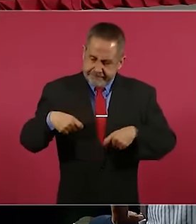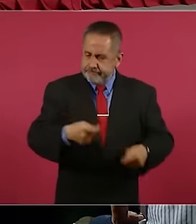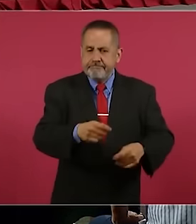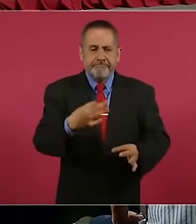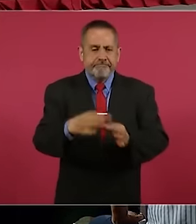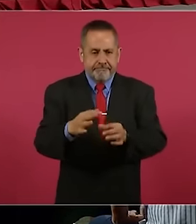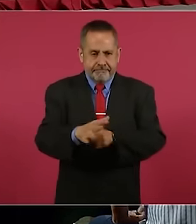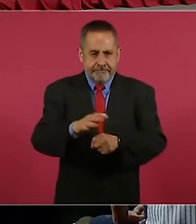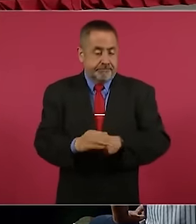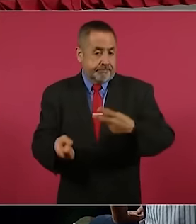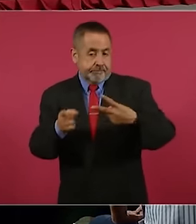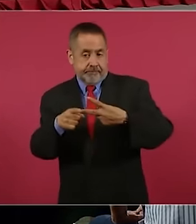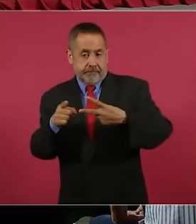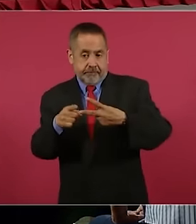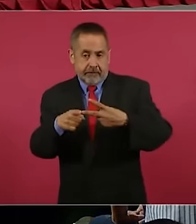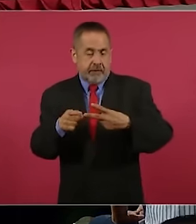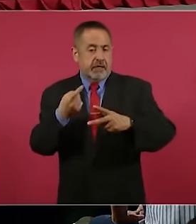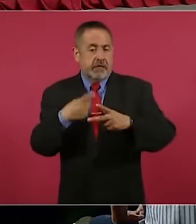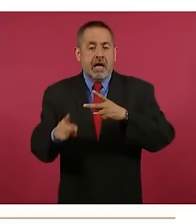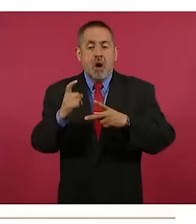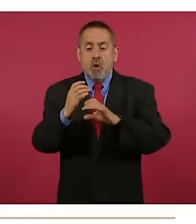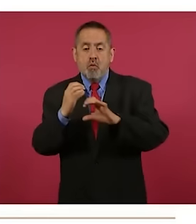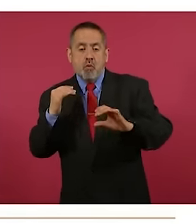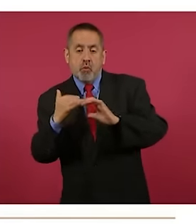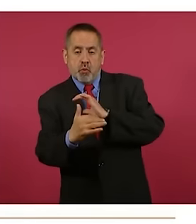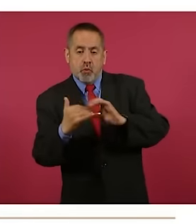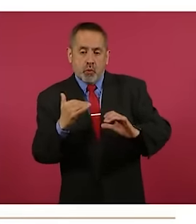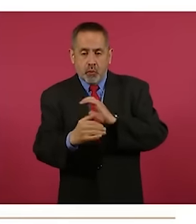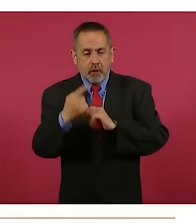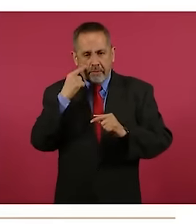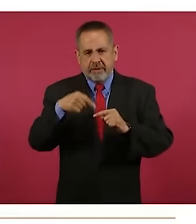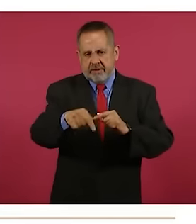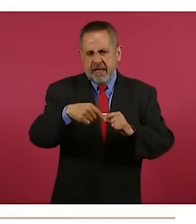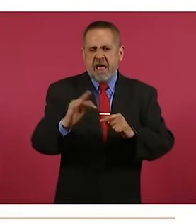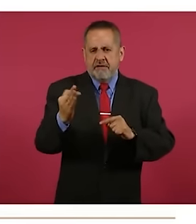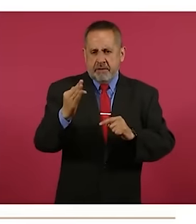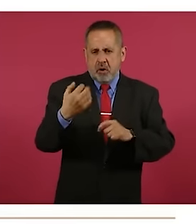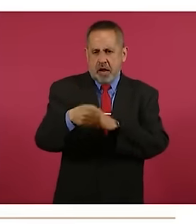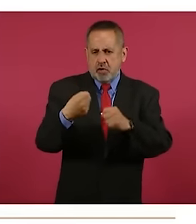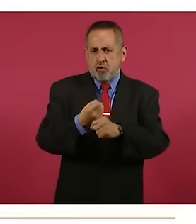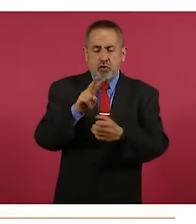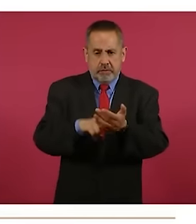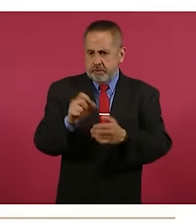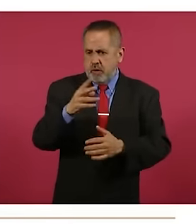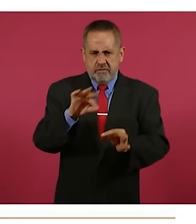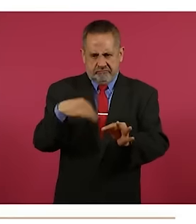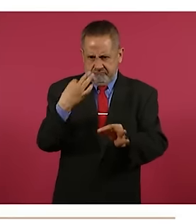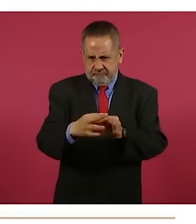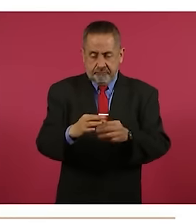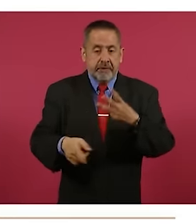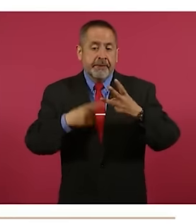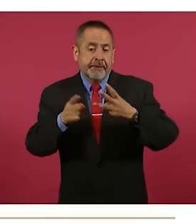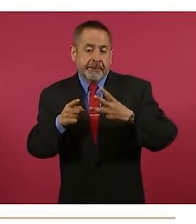El otro compromiso puesta en marcha del acueducto yaqui se va a hacer a finales de febrero de 2024 y